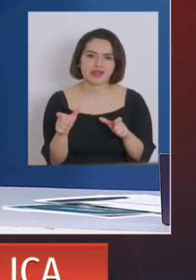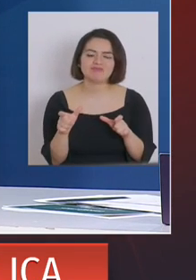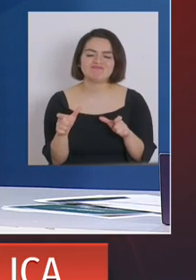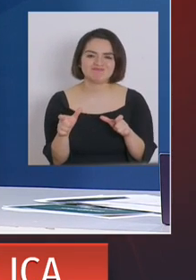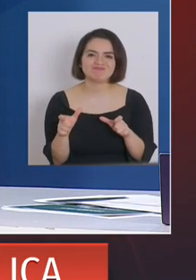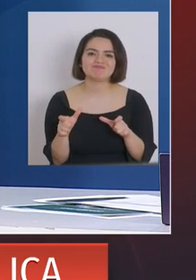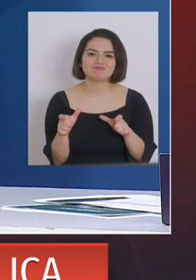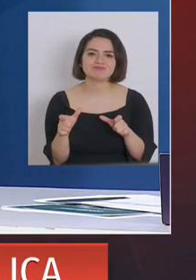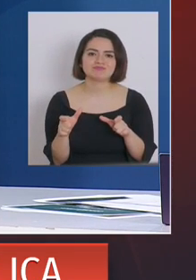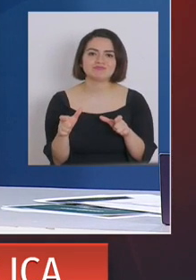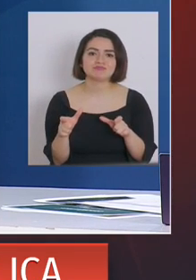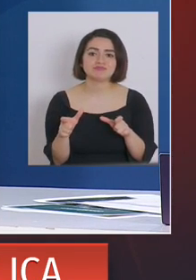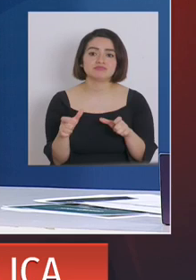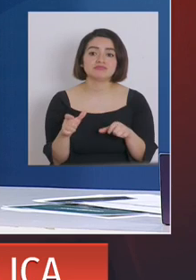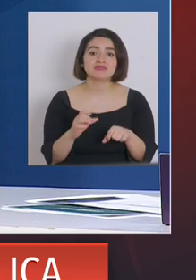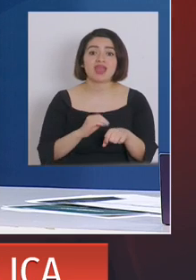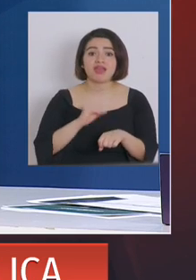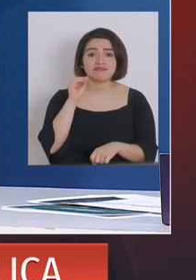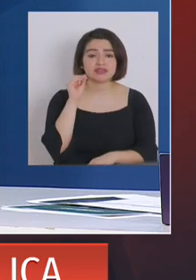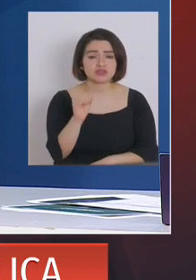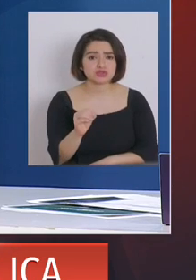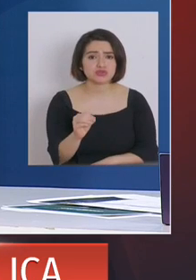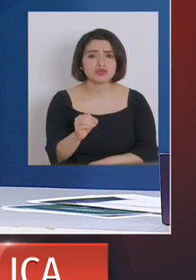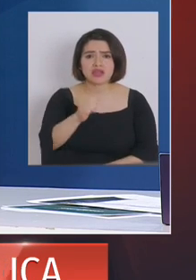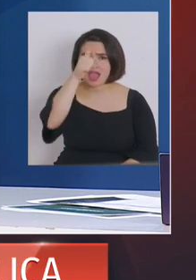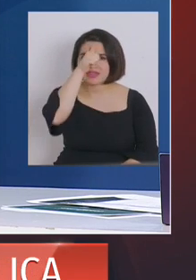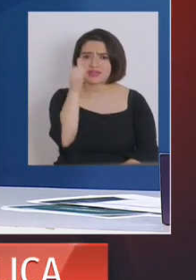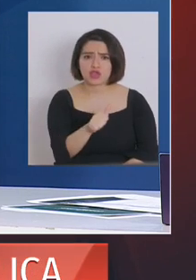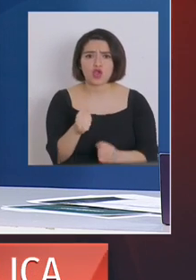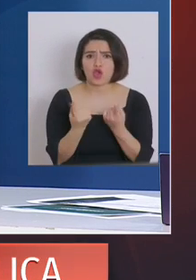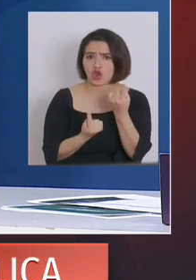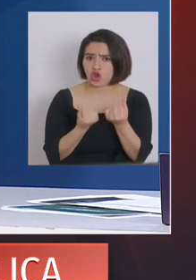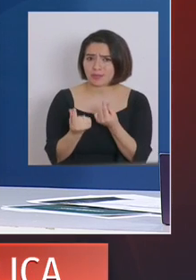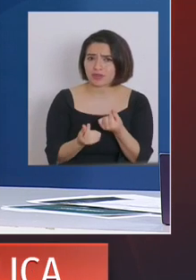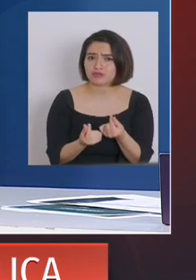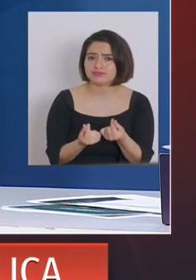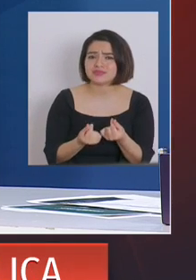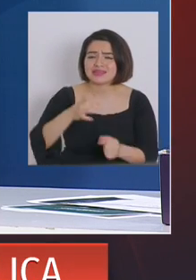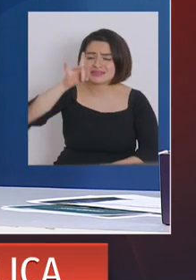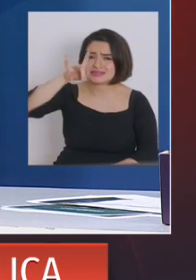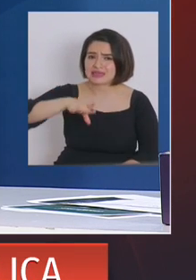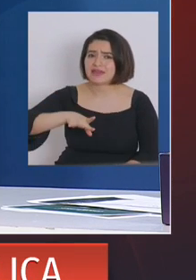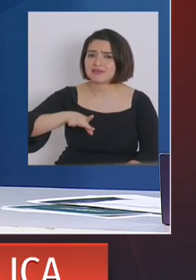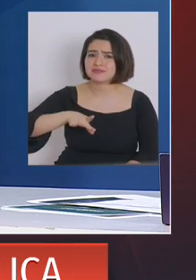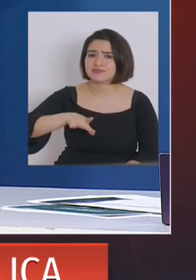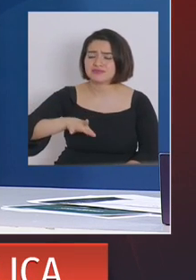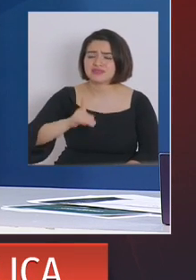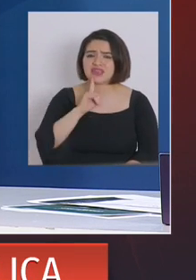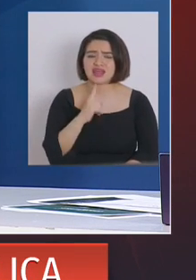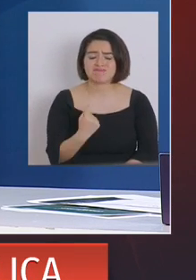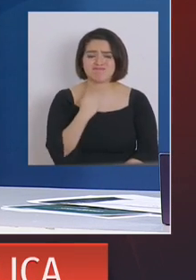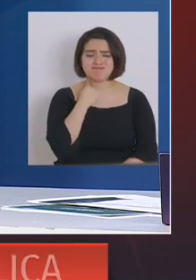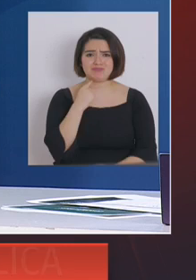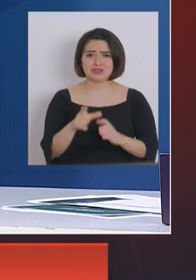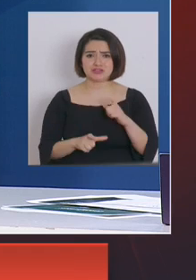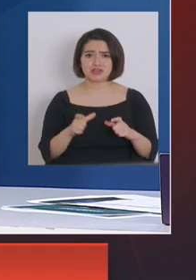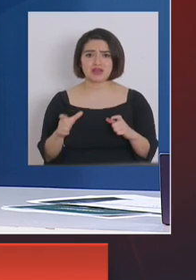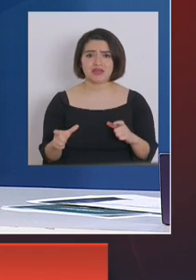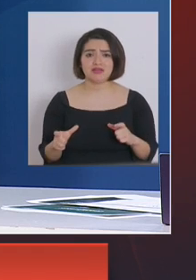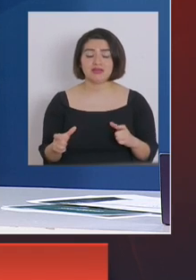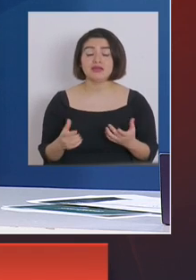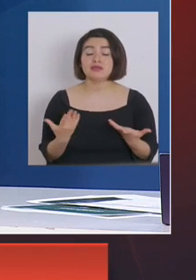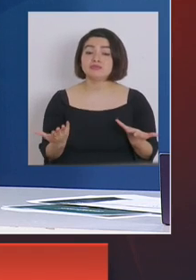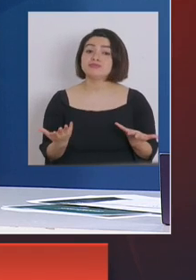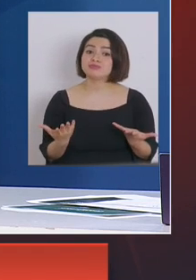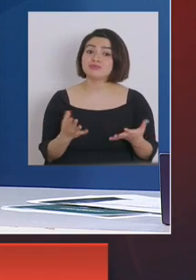las señales son duras las señales son sanciones económicas que sabemos que obviamente tiene un impacto en las personas y por eso